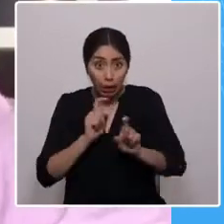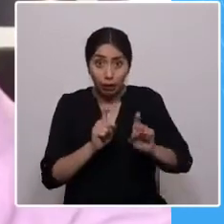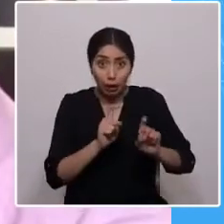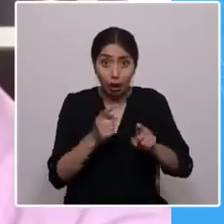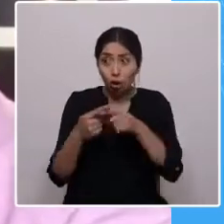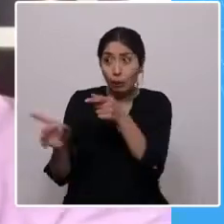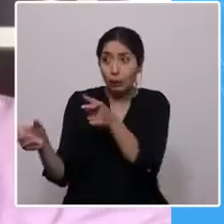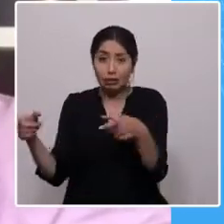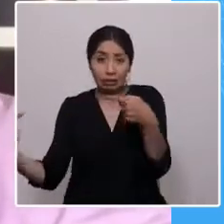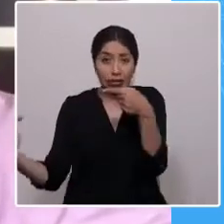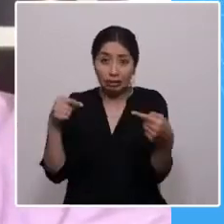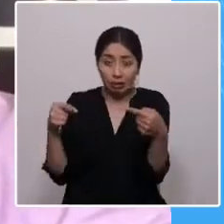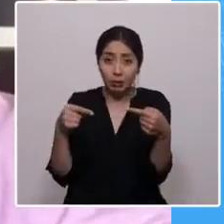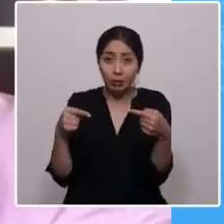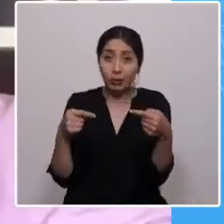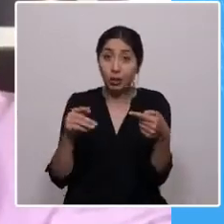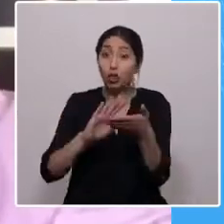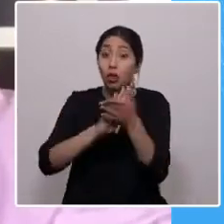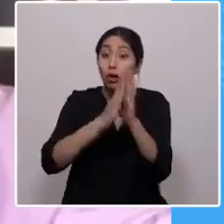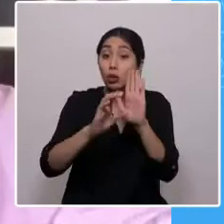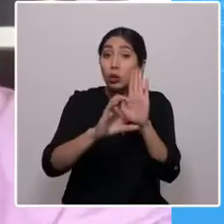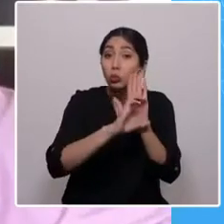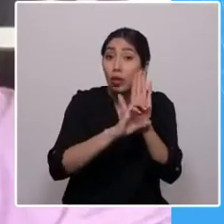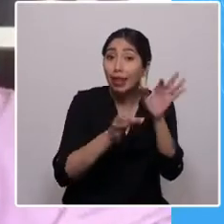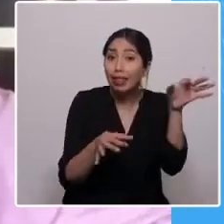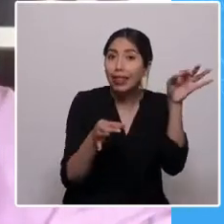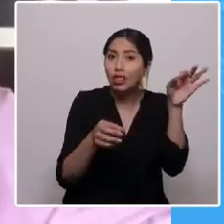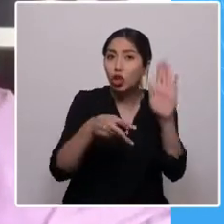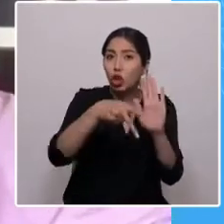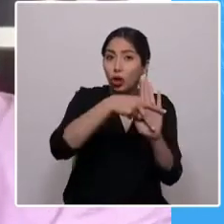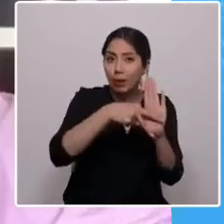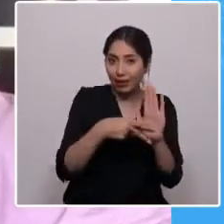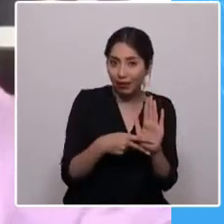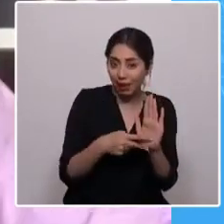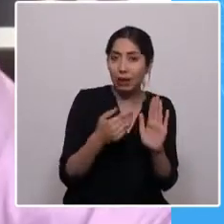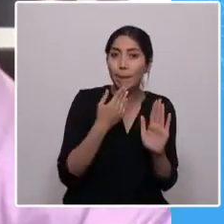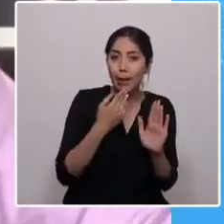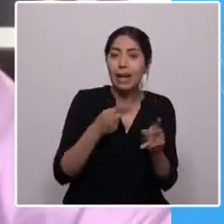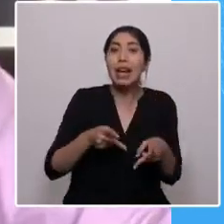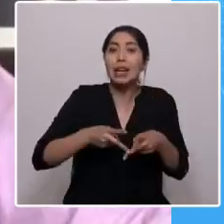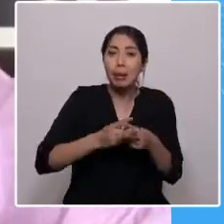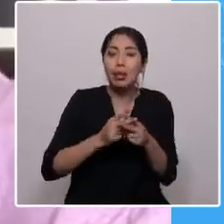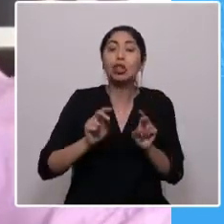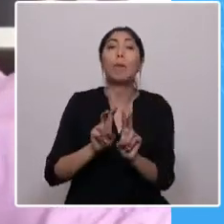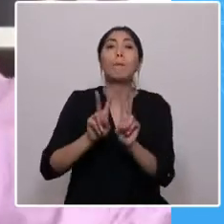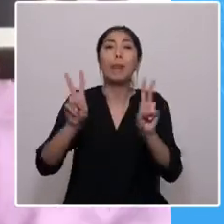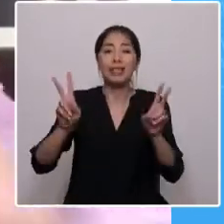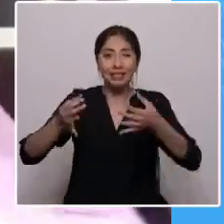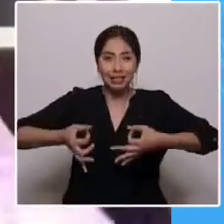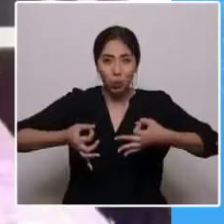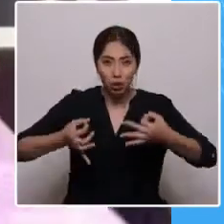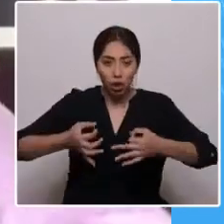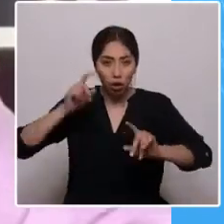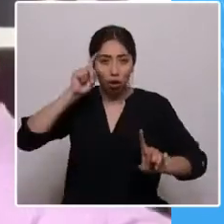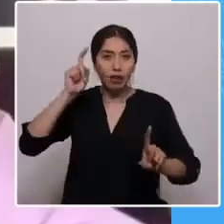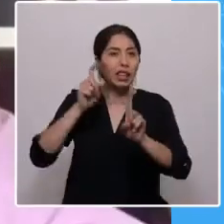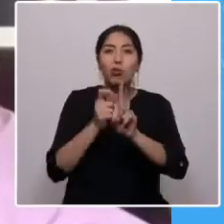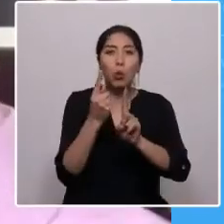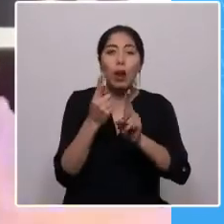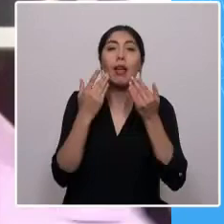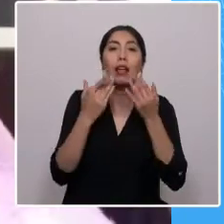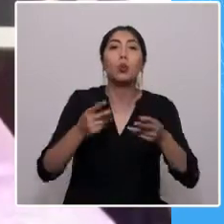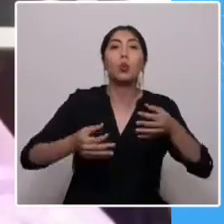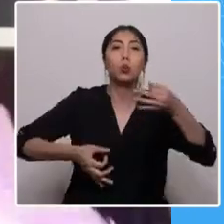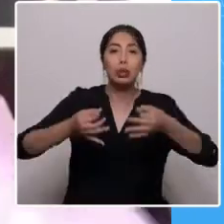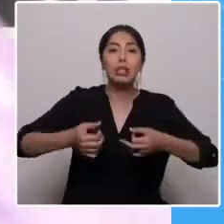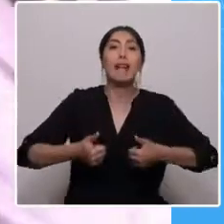que toda constitución es un texto normativo. Sino que además es una herramienta de paz y certeza. Con el objeto de obtener justicia y bien común. Y